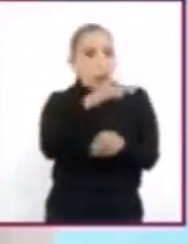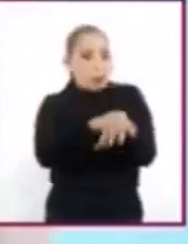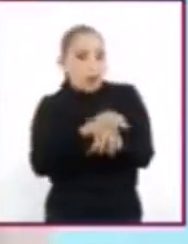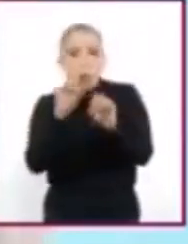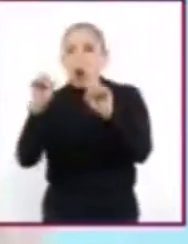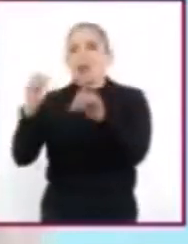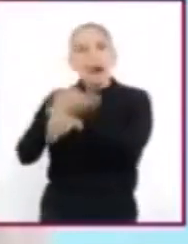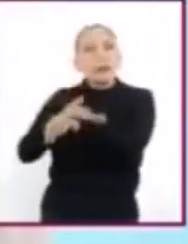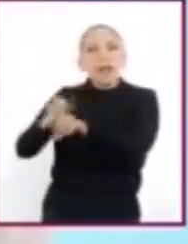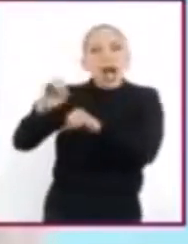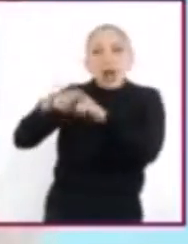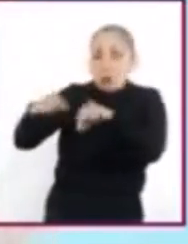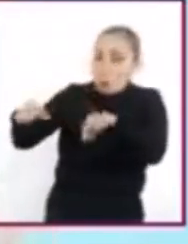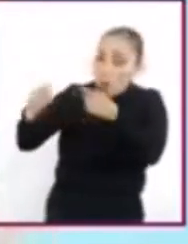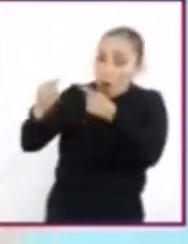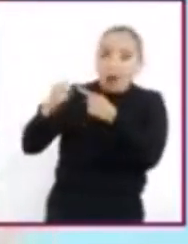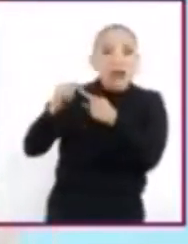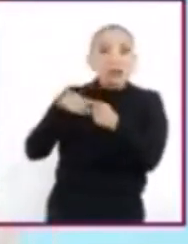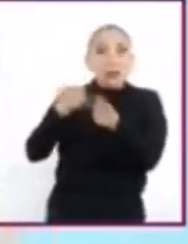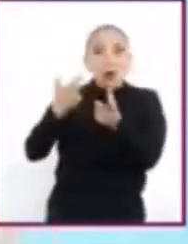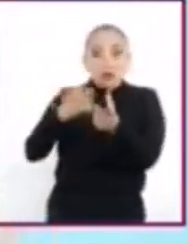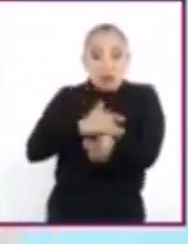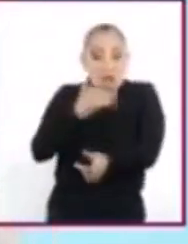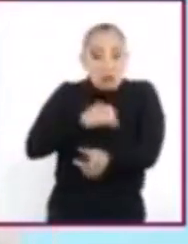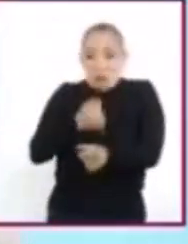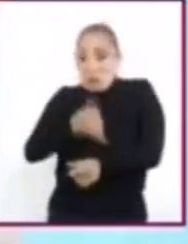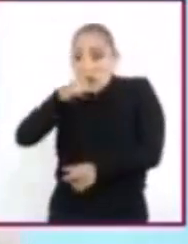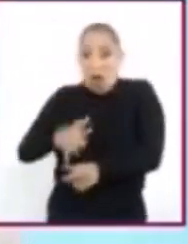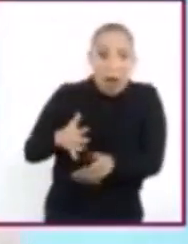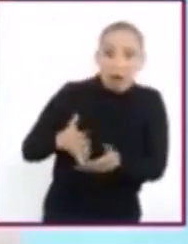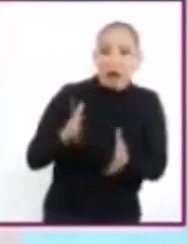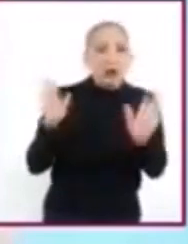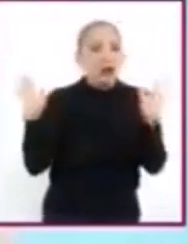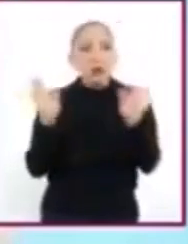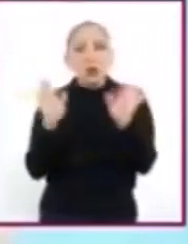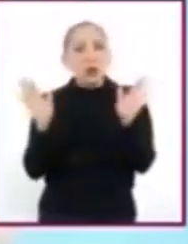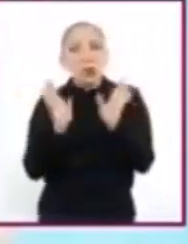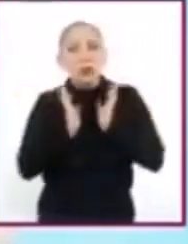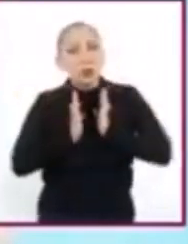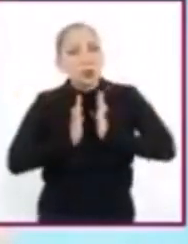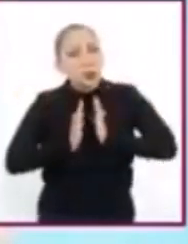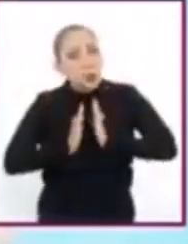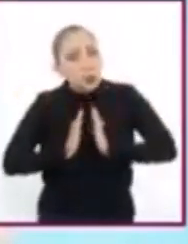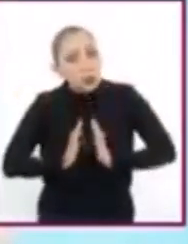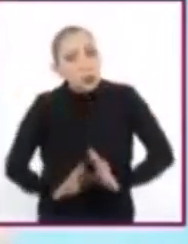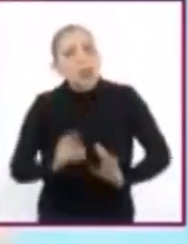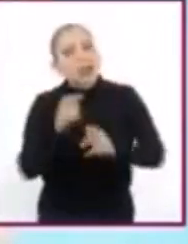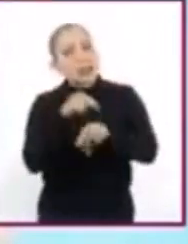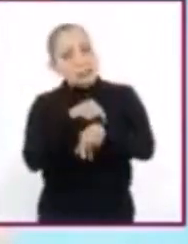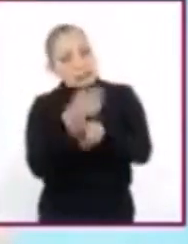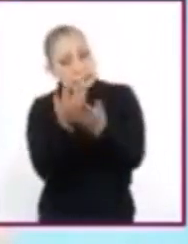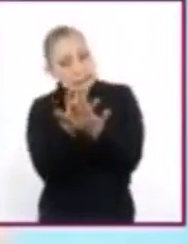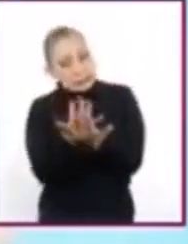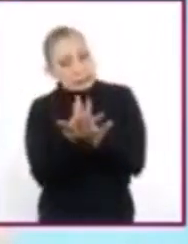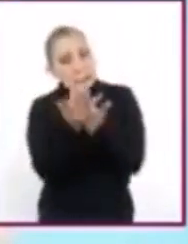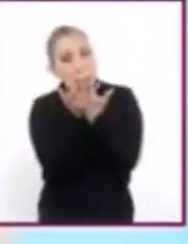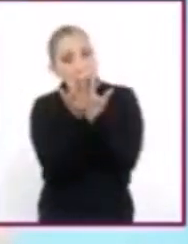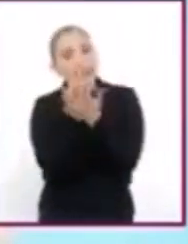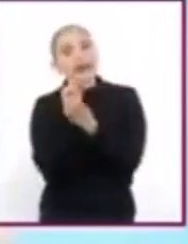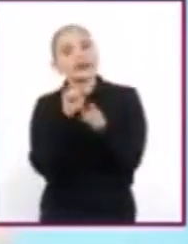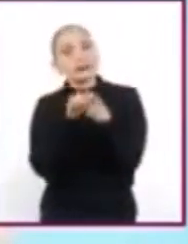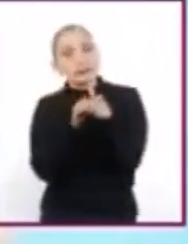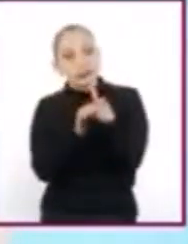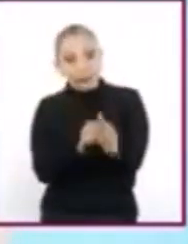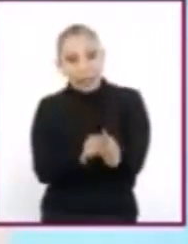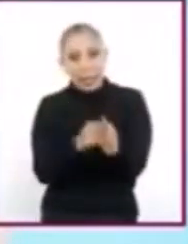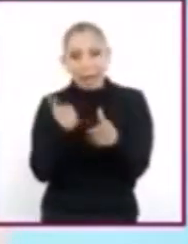familia, no se dejen llevar por sus emociones ni respondan impulsivamente. Dense su tiempo y sigan